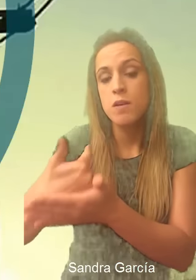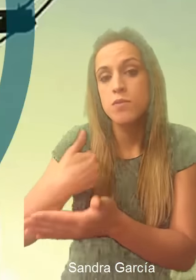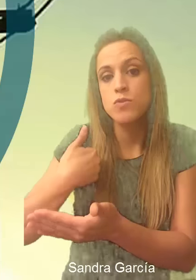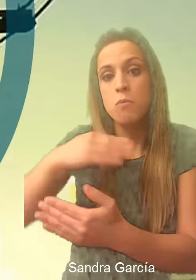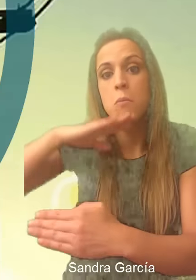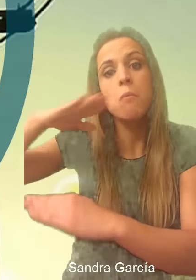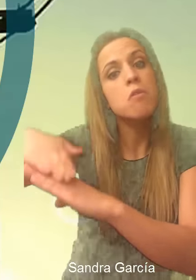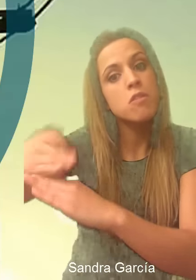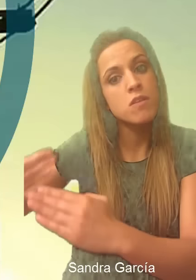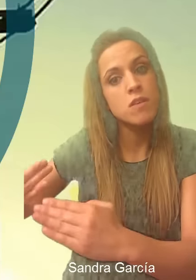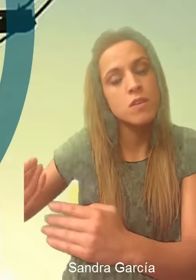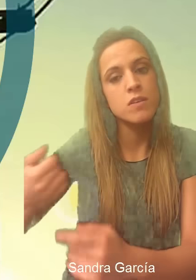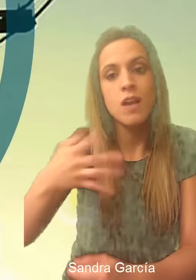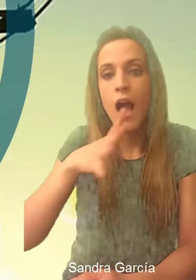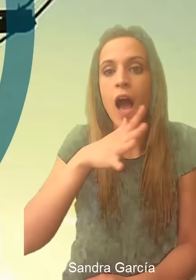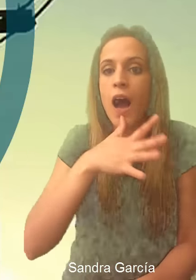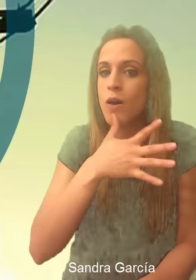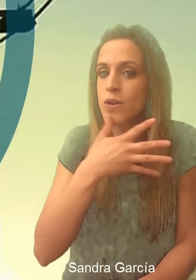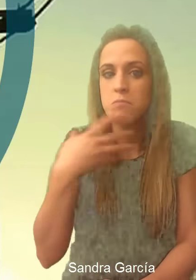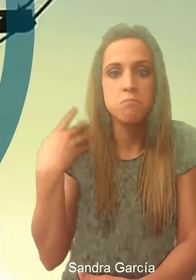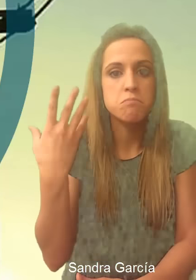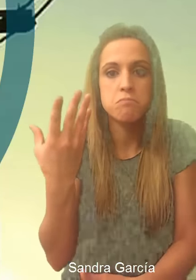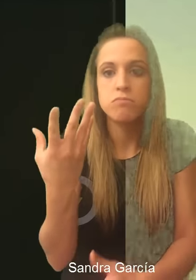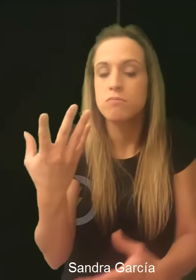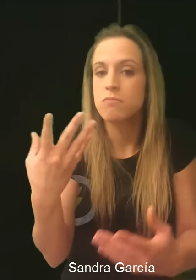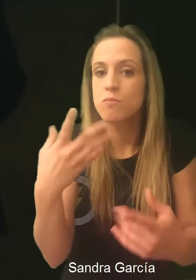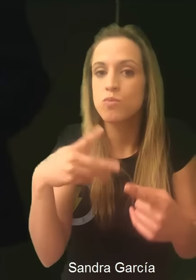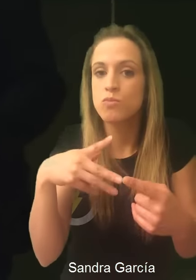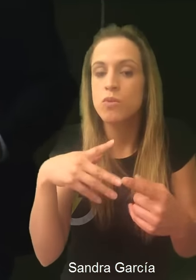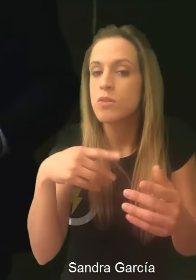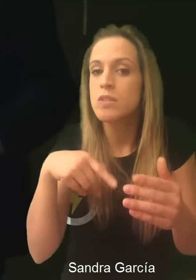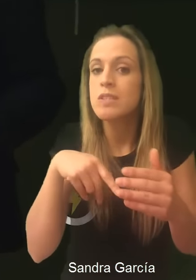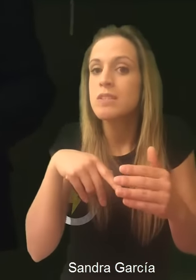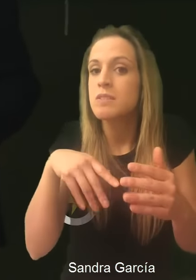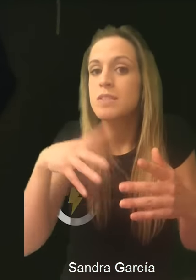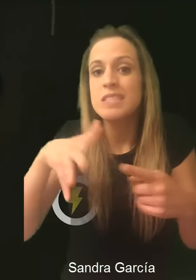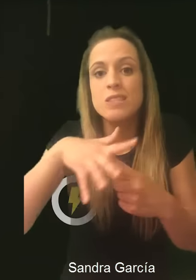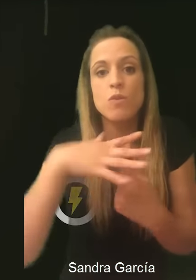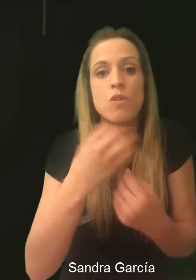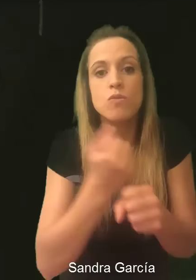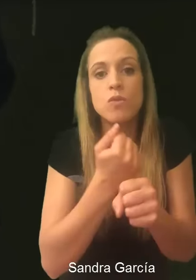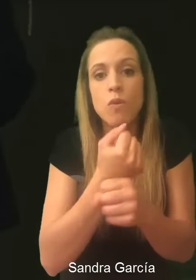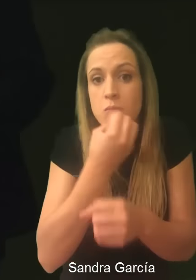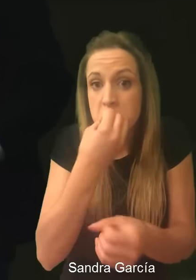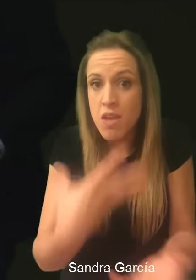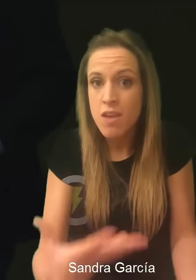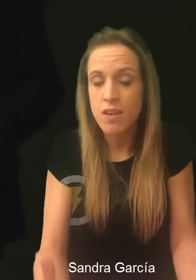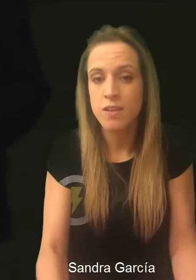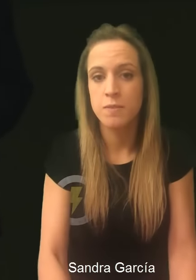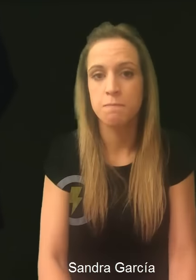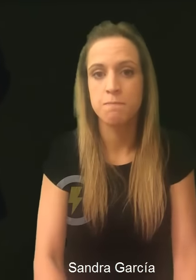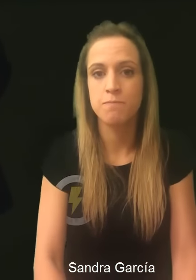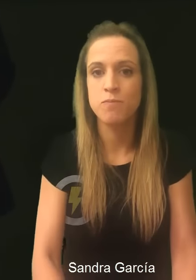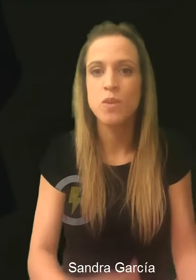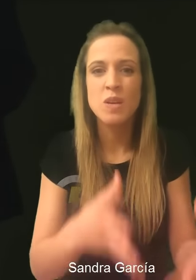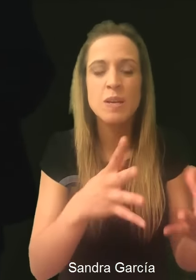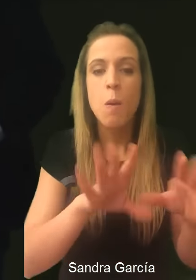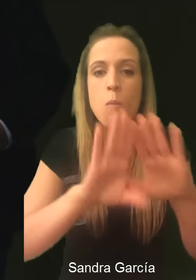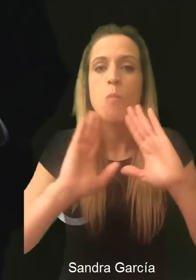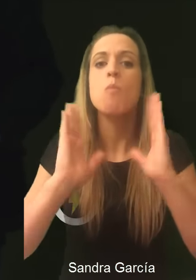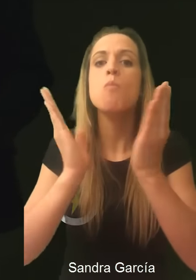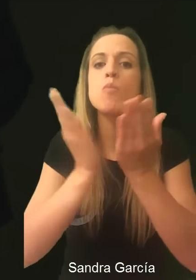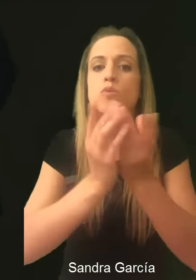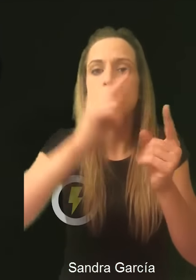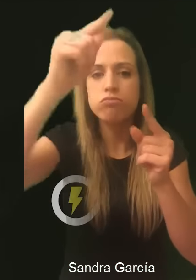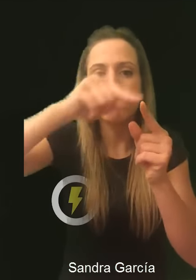ya más de 7 millones de reproducciones en el canal. Alucinante. Casi 40.000 suscriptores. Nos